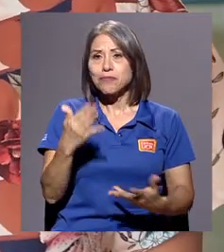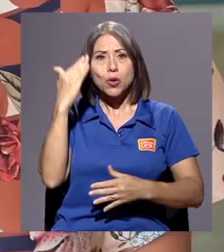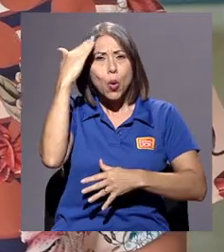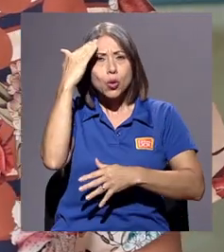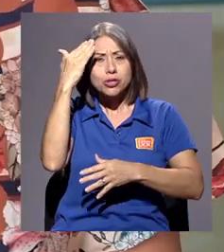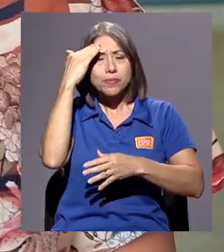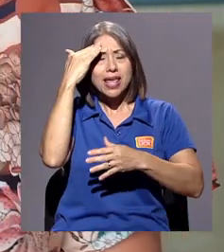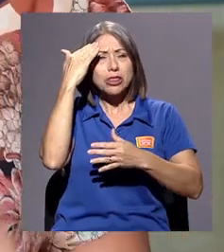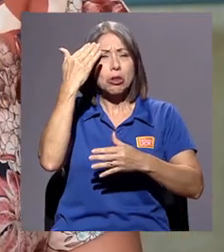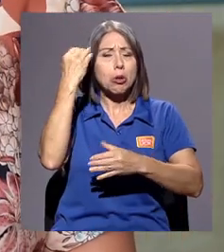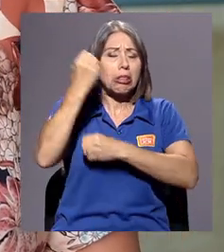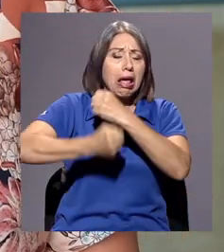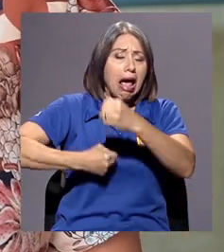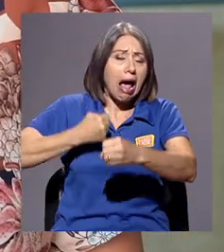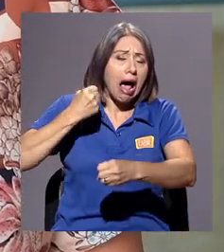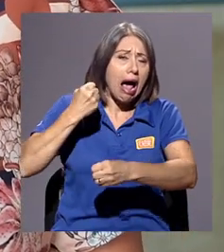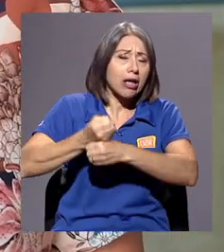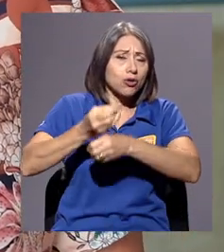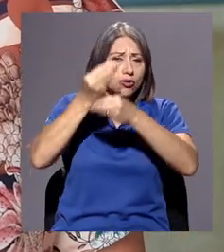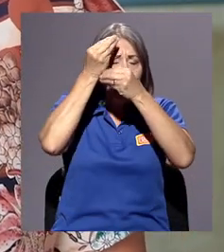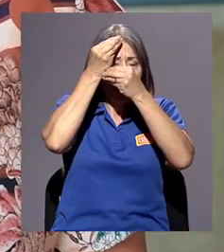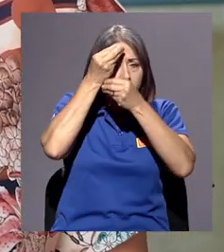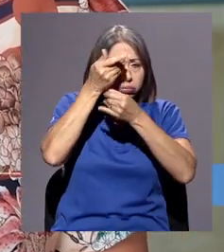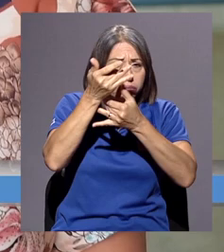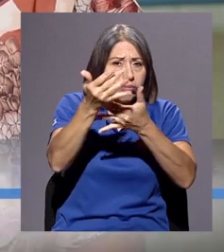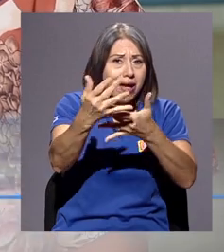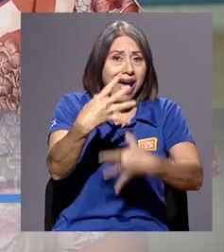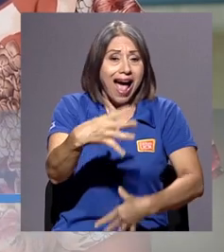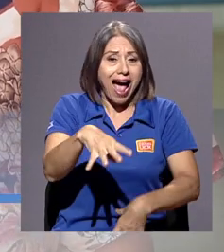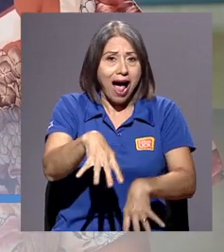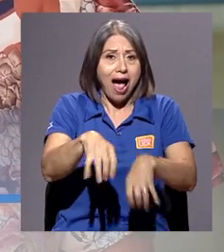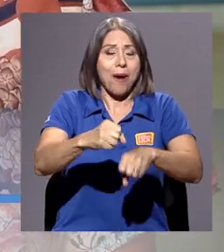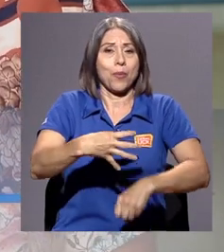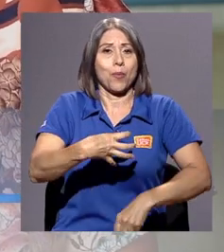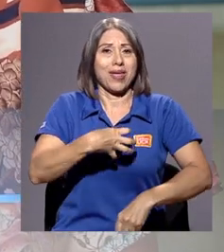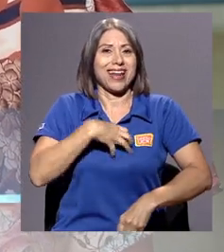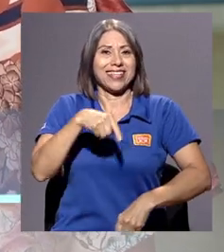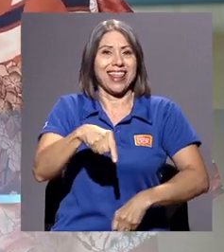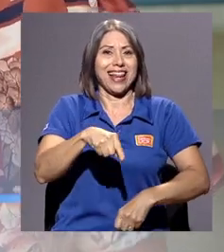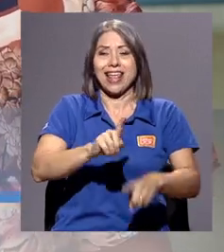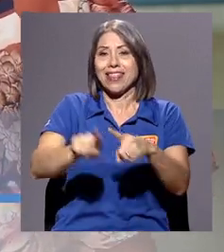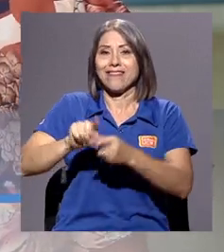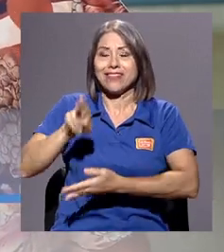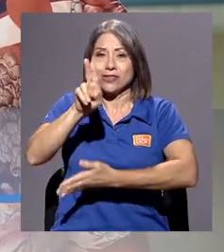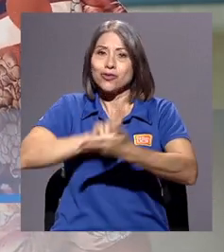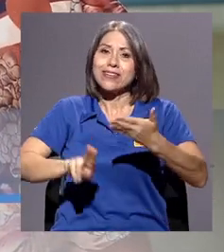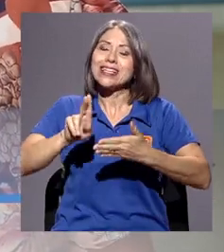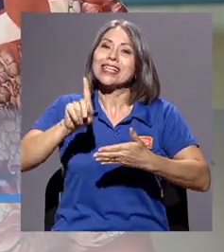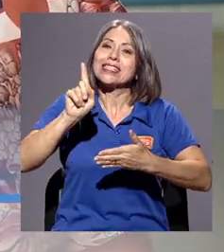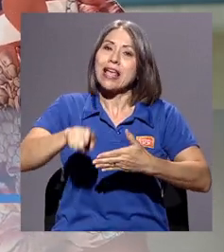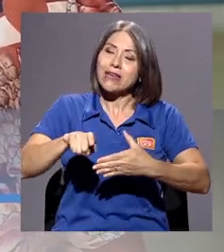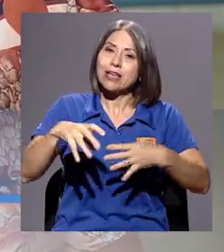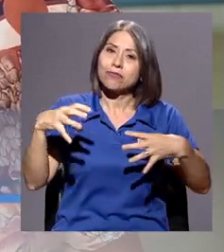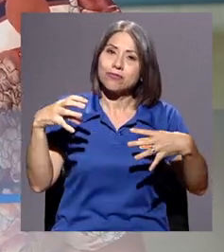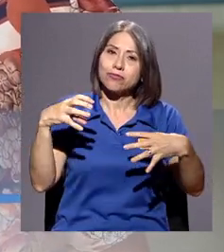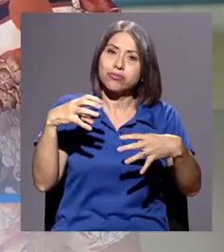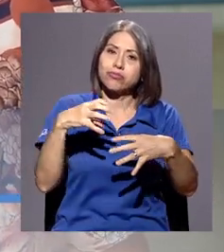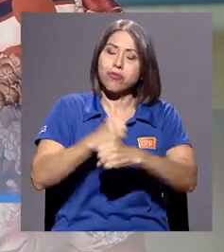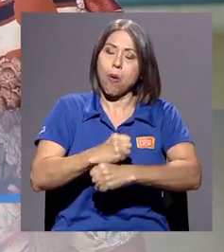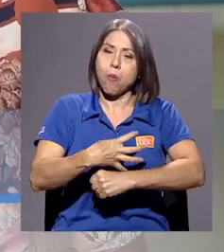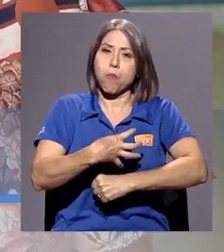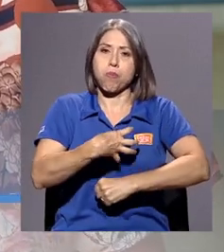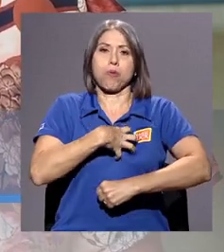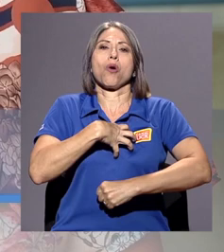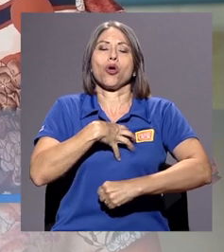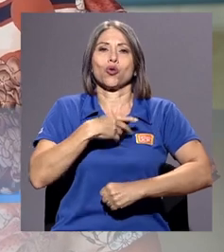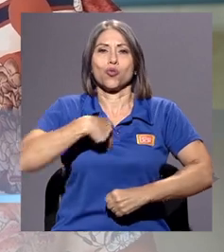conocimiento ancestral y apropiarse de él, las universidades tienen la tarea de sistematizarlo, es decir, de hacer